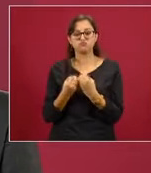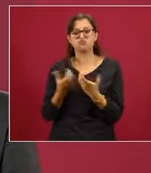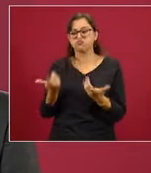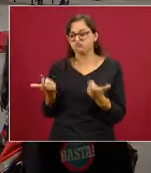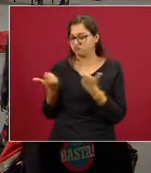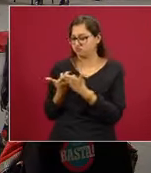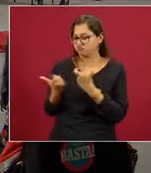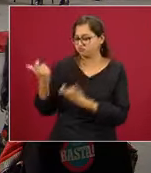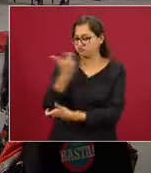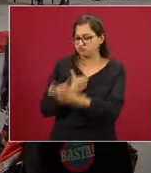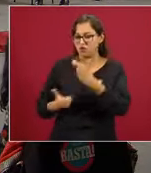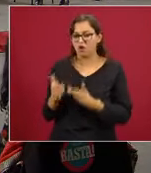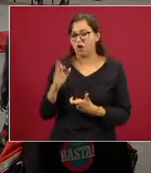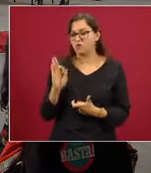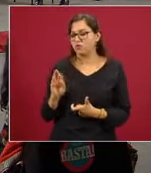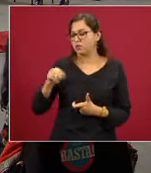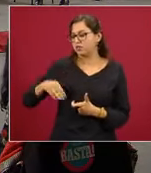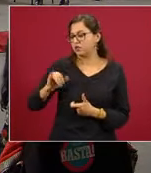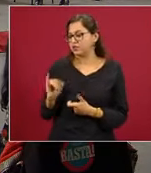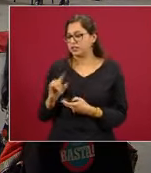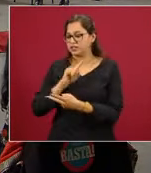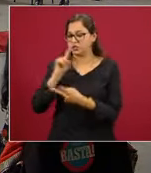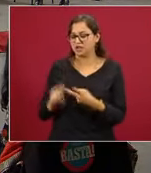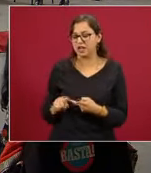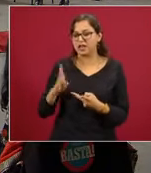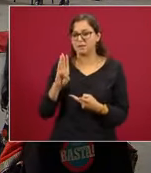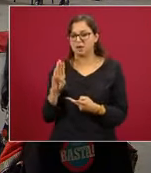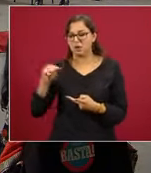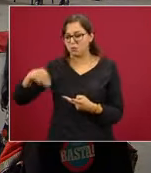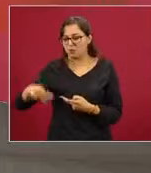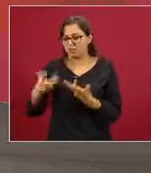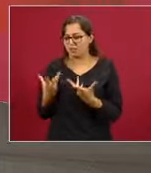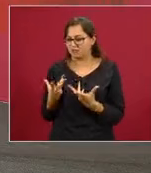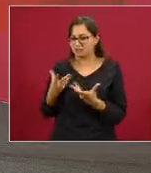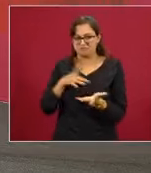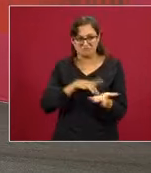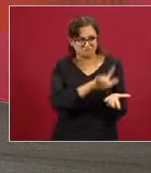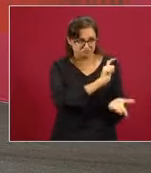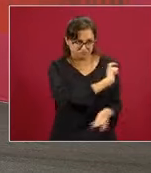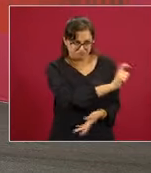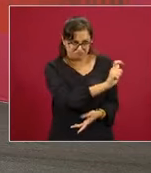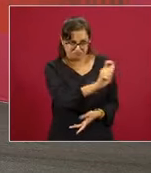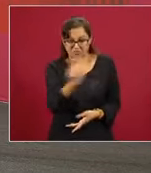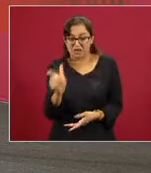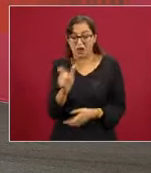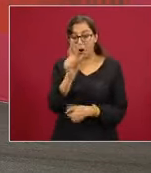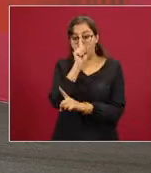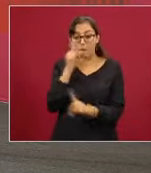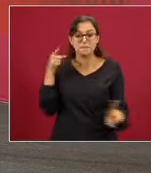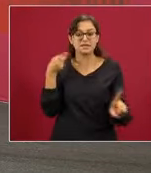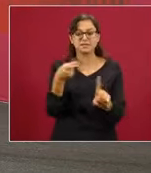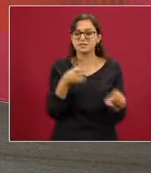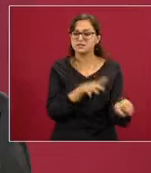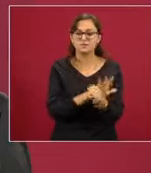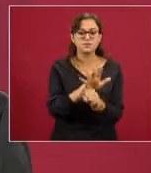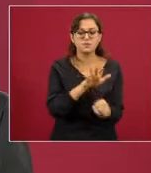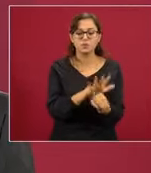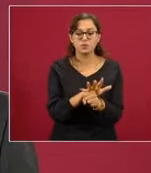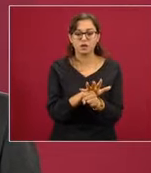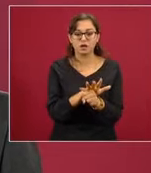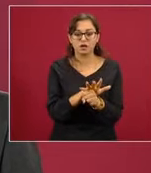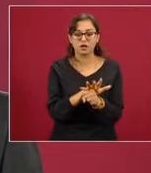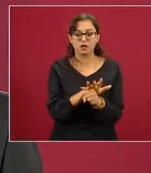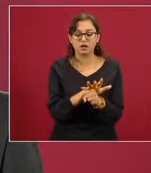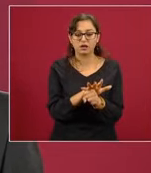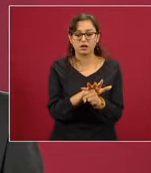Fondo Monetario Internacional, como el Banco Mundial. Y en general, el planteamiento común era que había que disminuir la